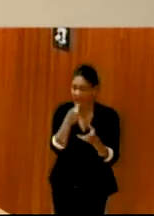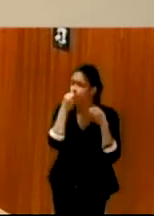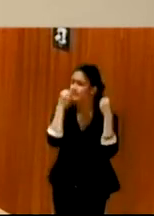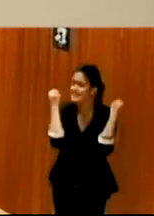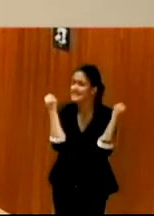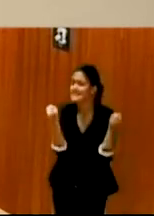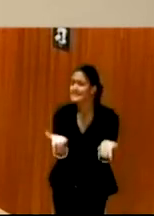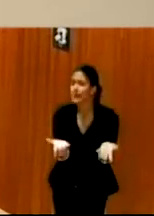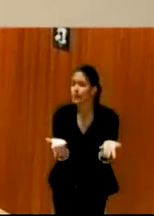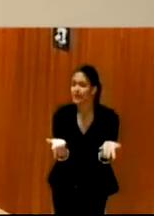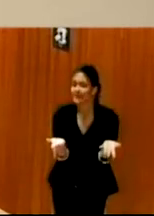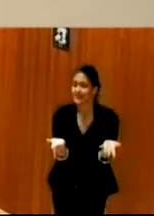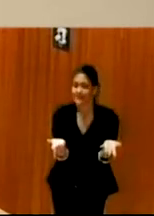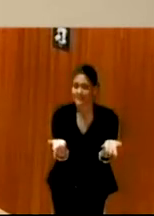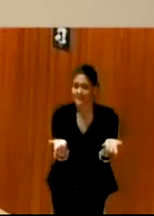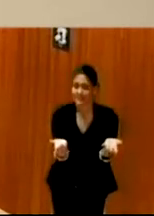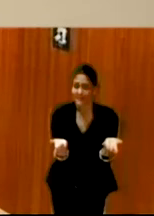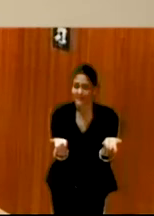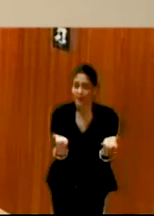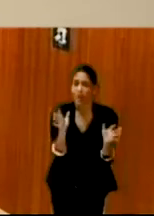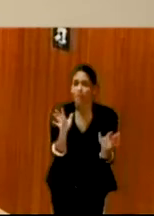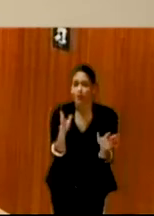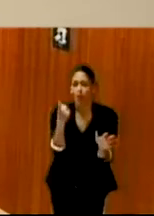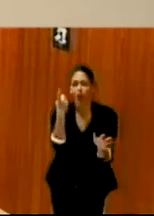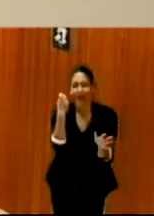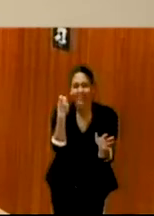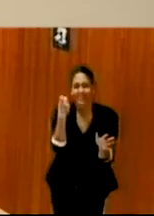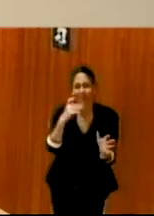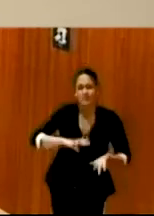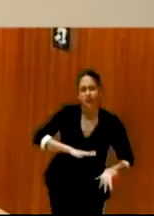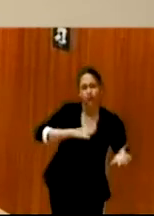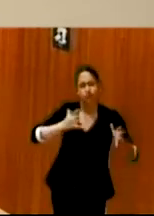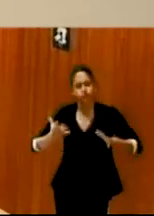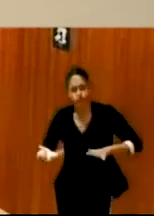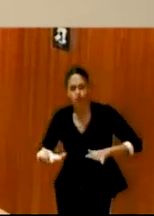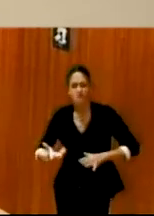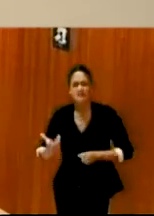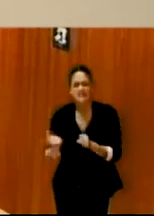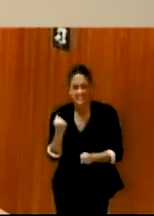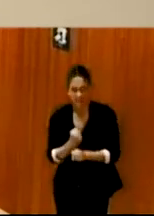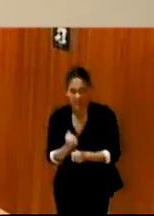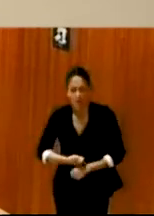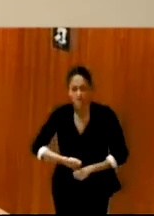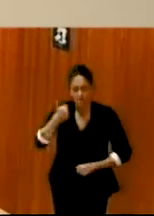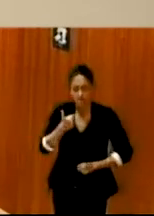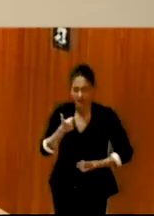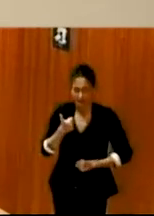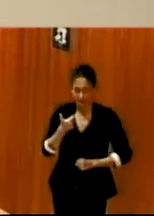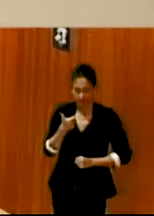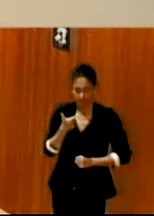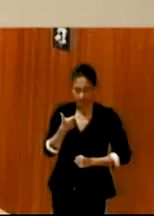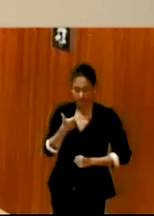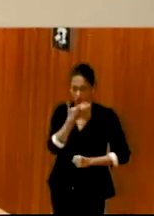igual que la buena voluntad, como pone por aquí. Pero hace falta trabajo y hace falta conocimiento. Hace falta